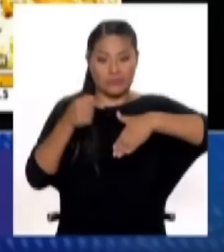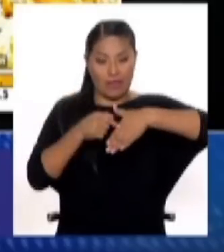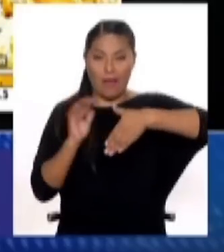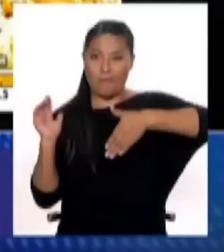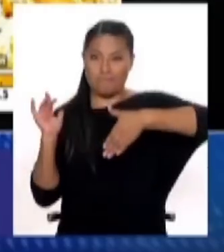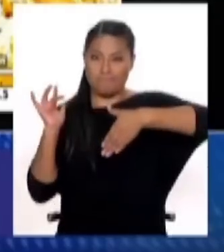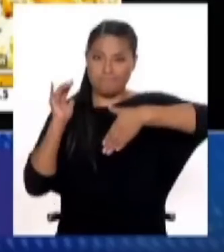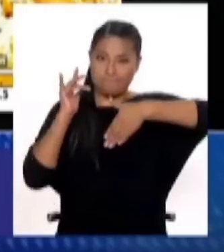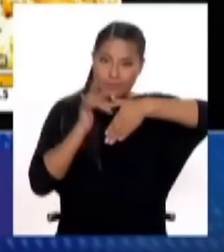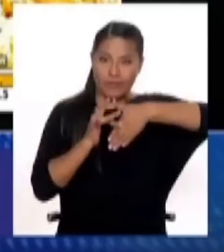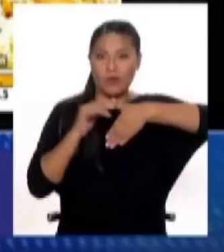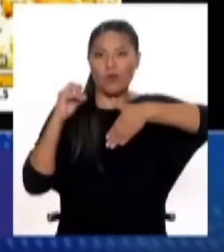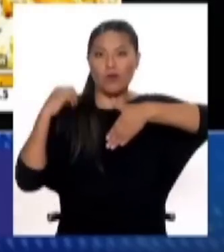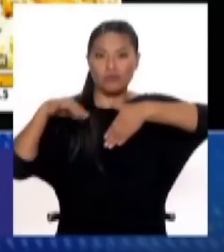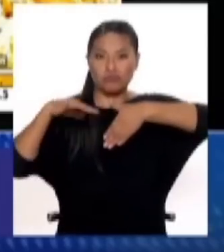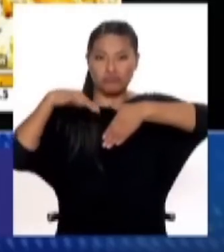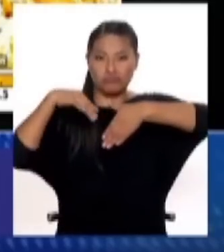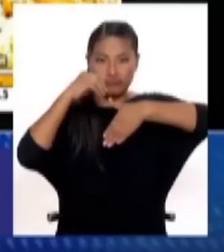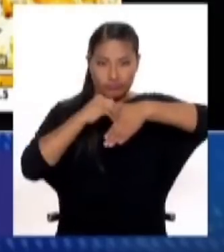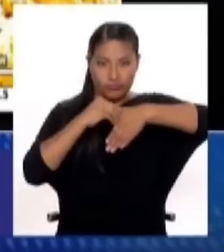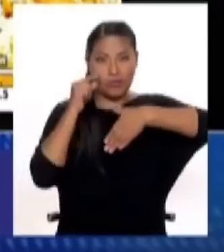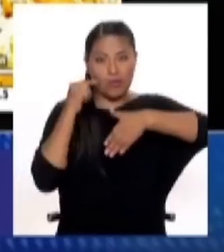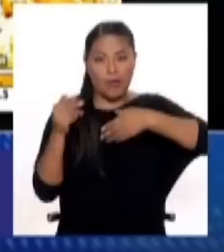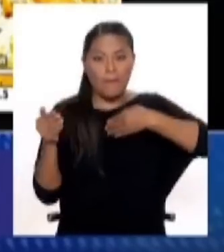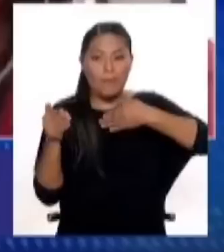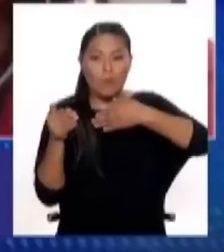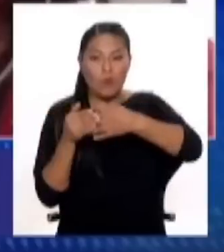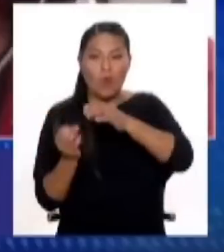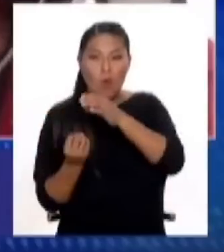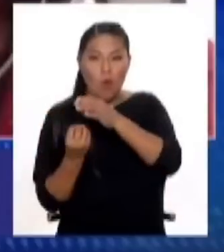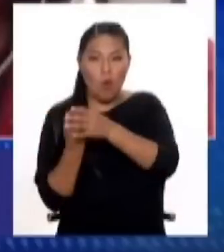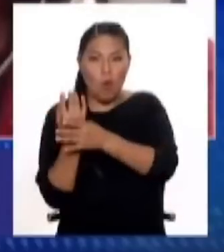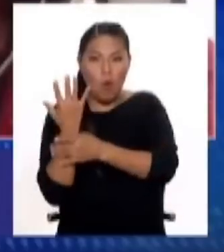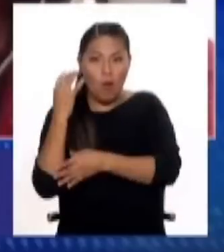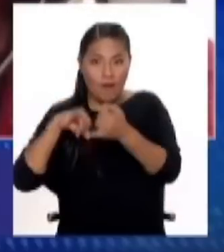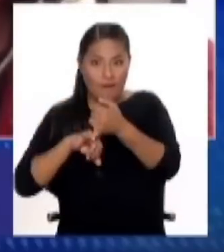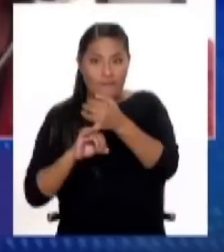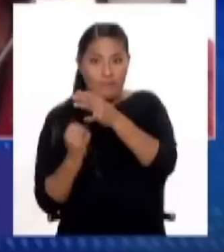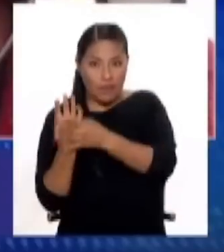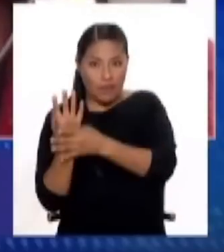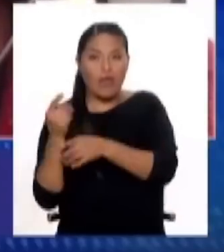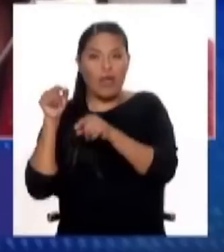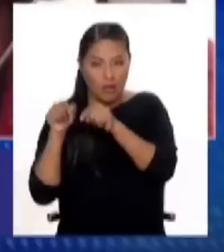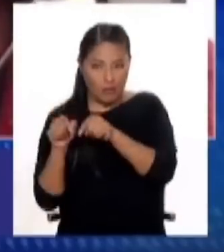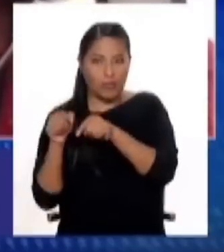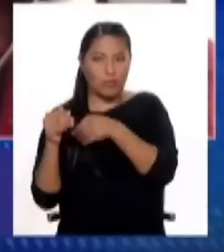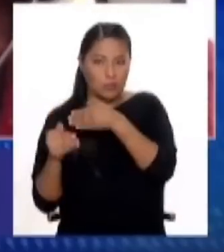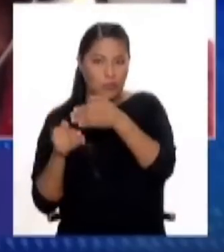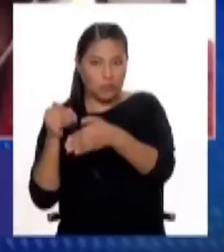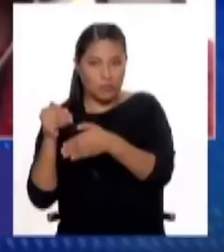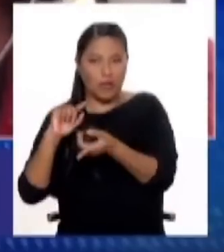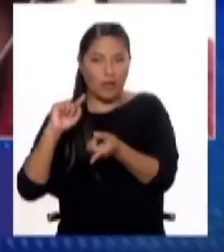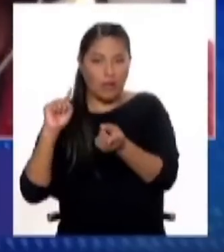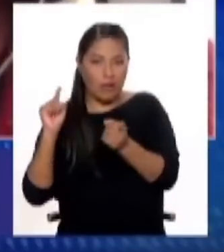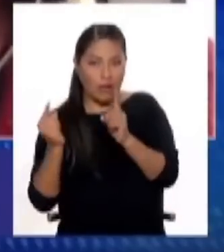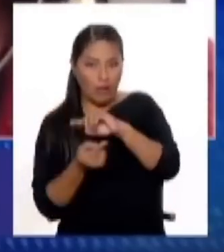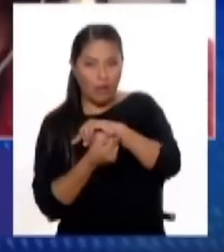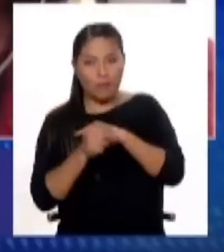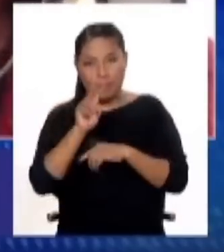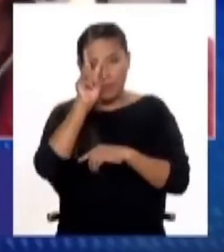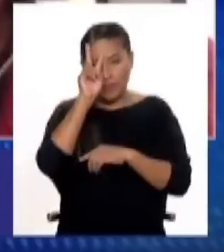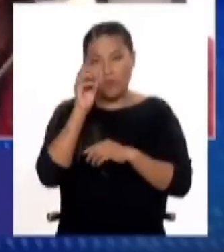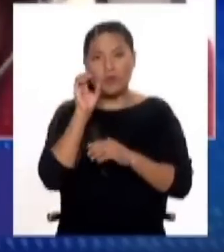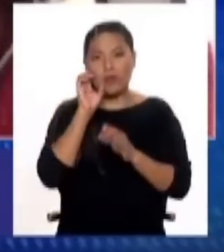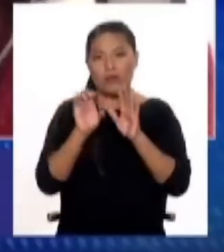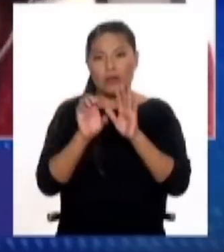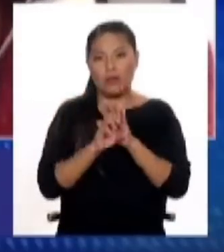se está previendo, sea en la primavera, ¿no? Entonces, van a condicionar algunos aspectos importantes en el clima del Perú. Por ejemplo,